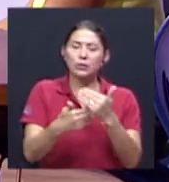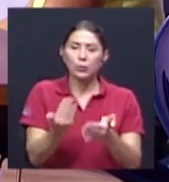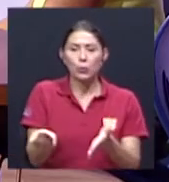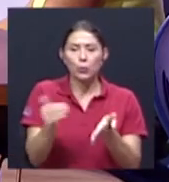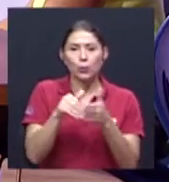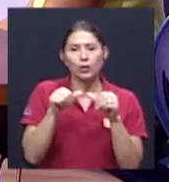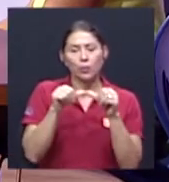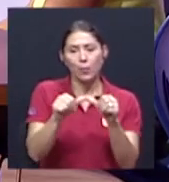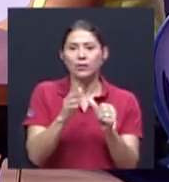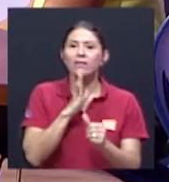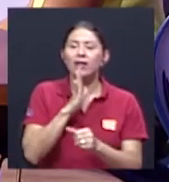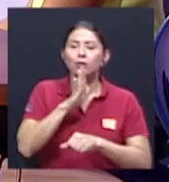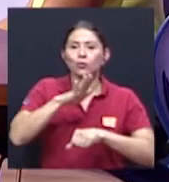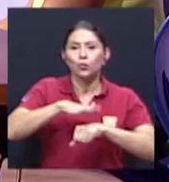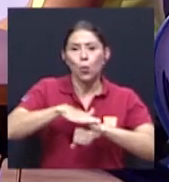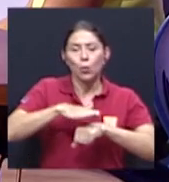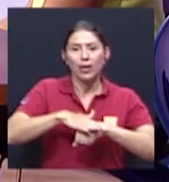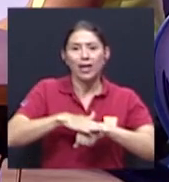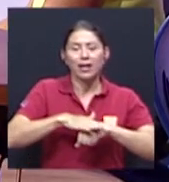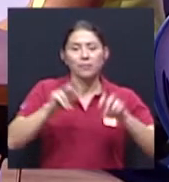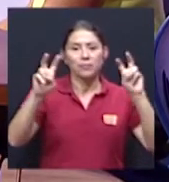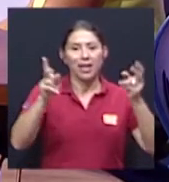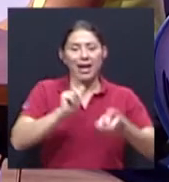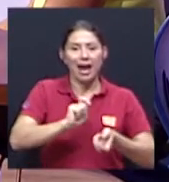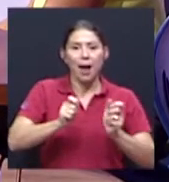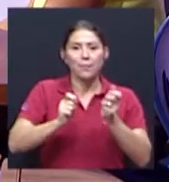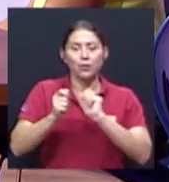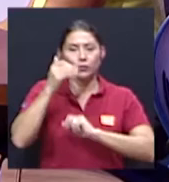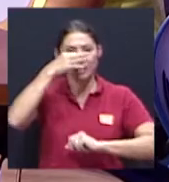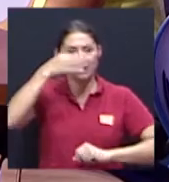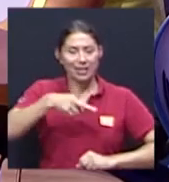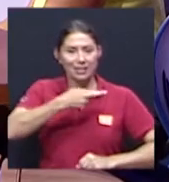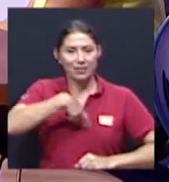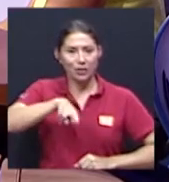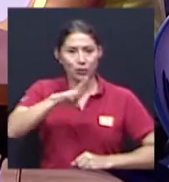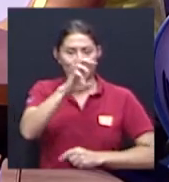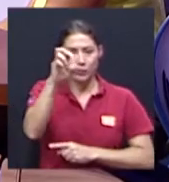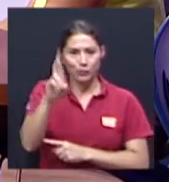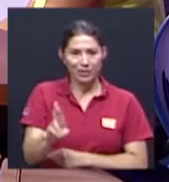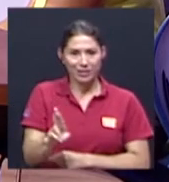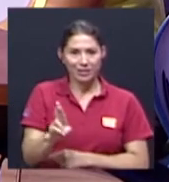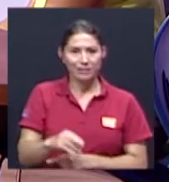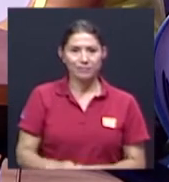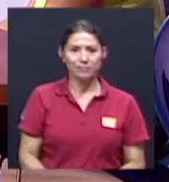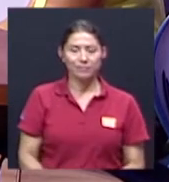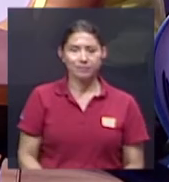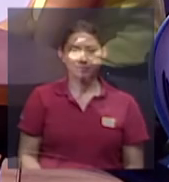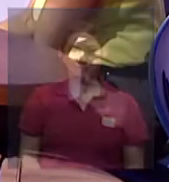regreso conversando sobre los cambios en las creencias religiosas en Costa Rica.